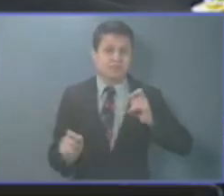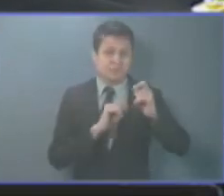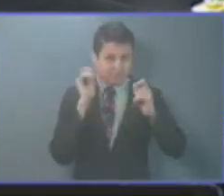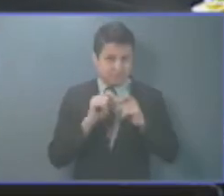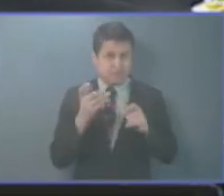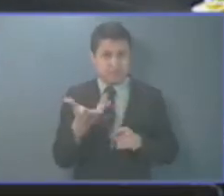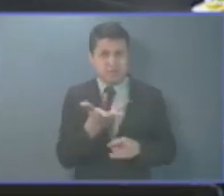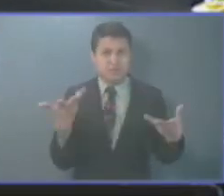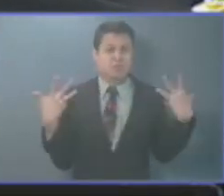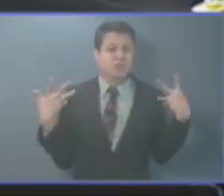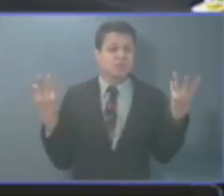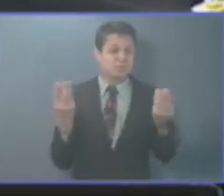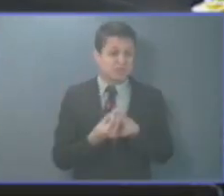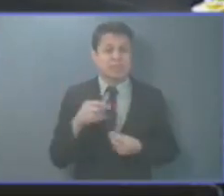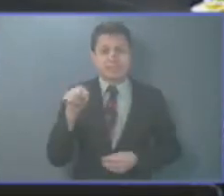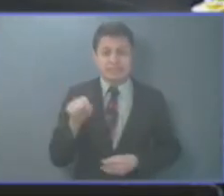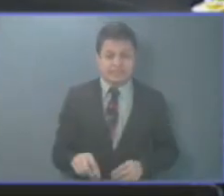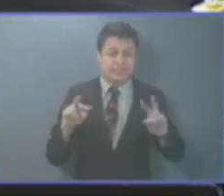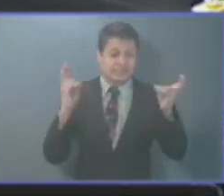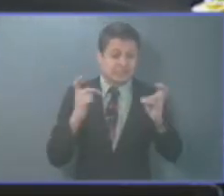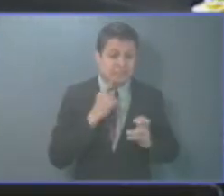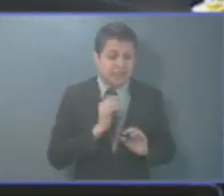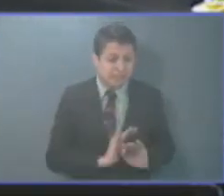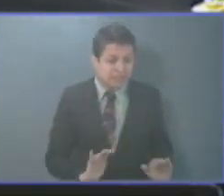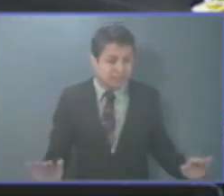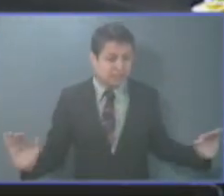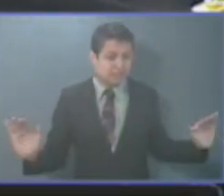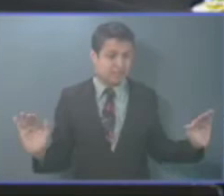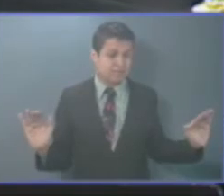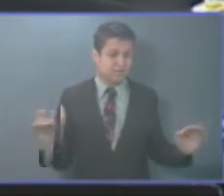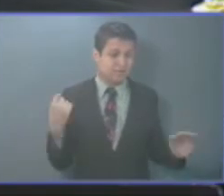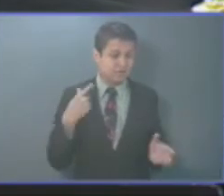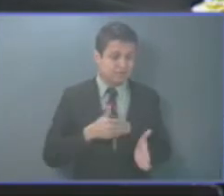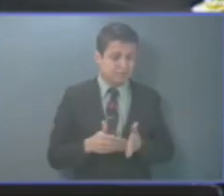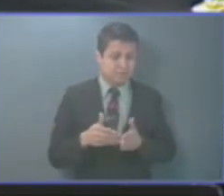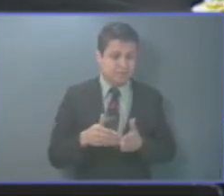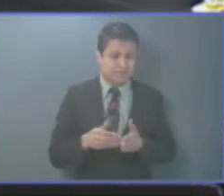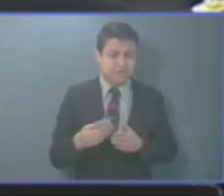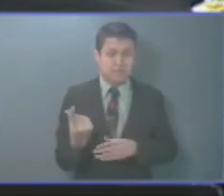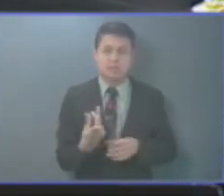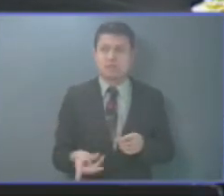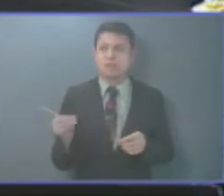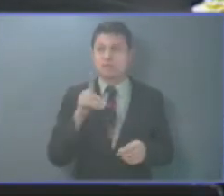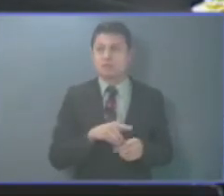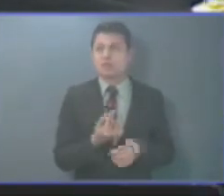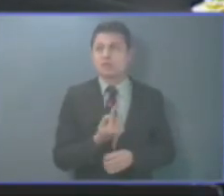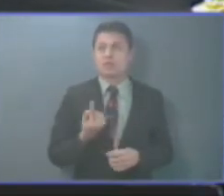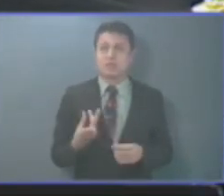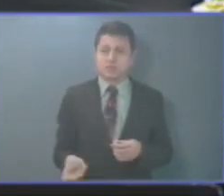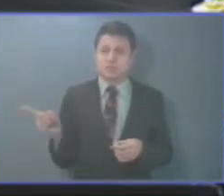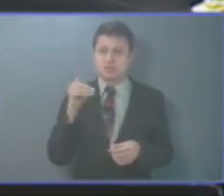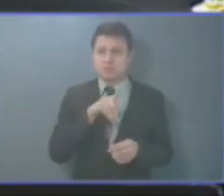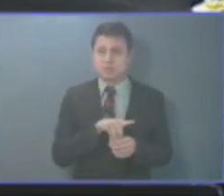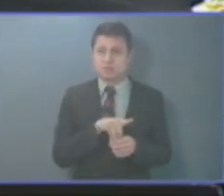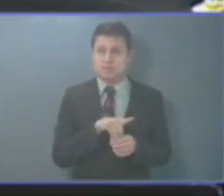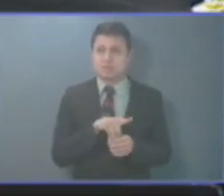Esto es, niños que nacían con alguna discapacidad, adultos con discapacidad,